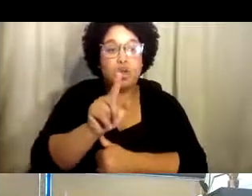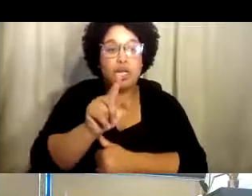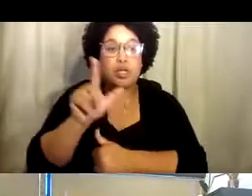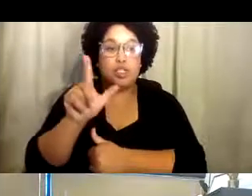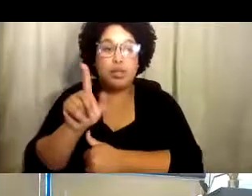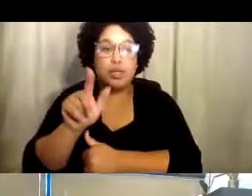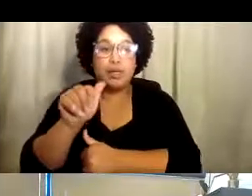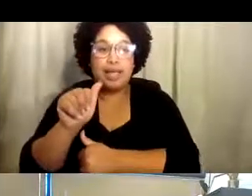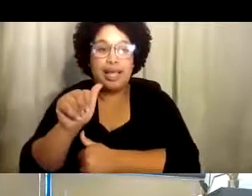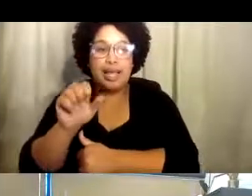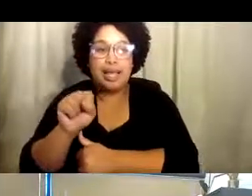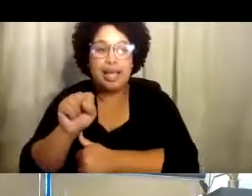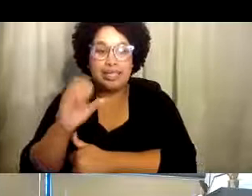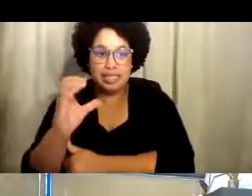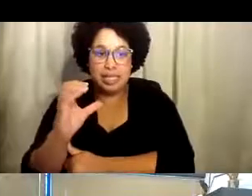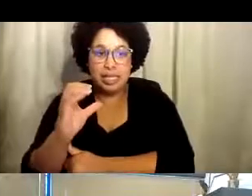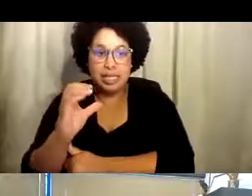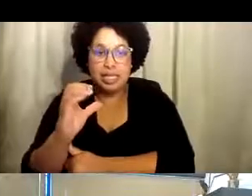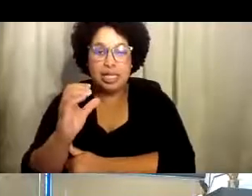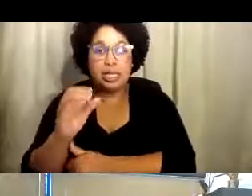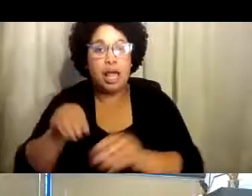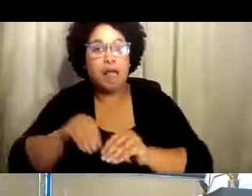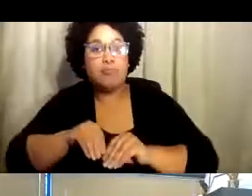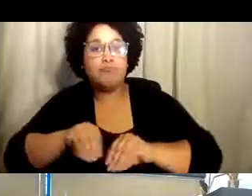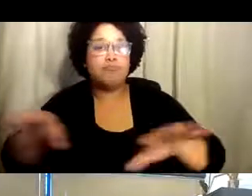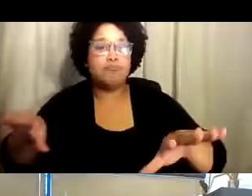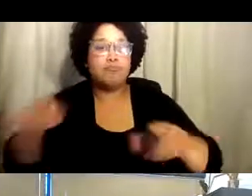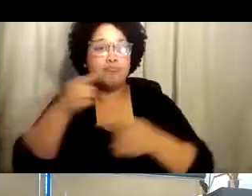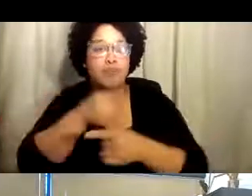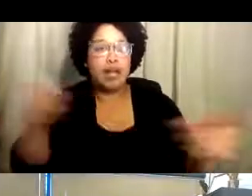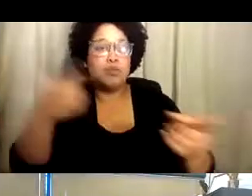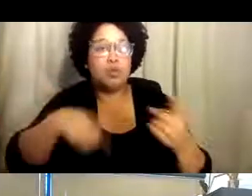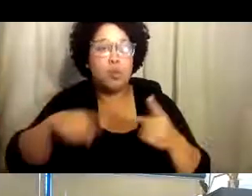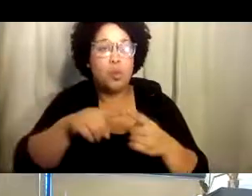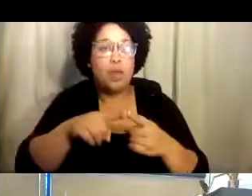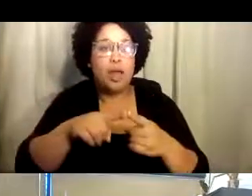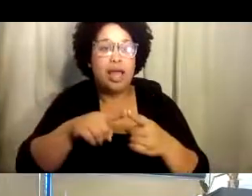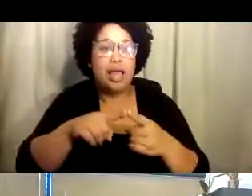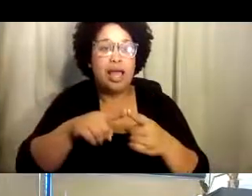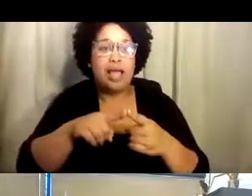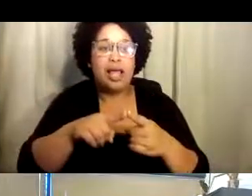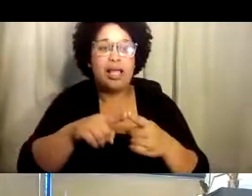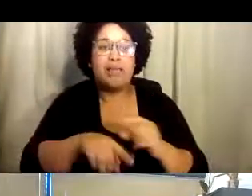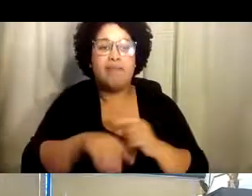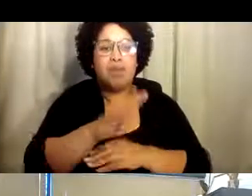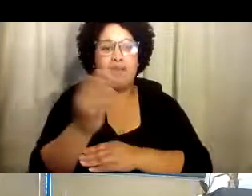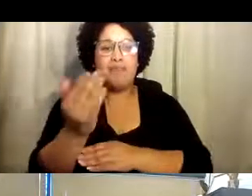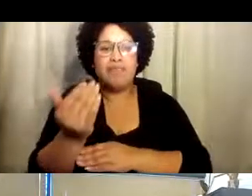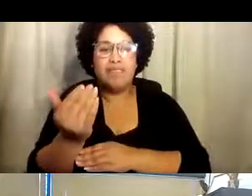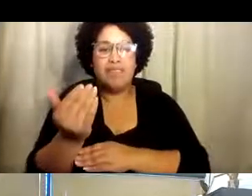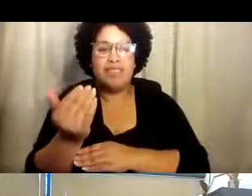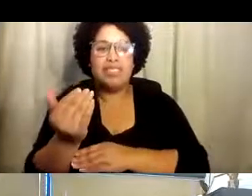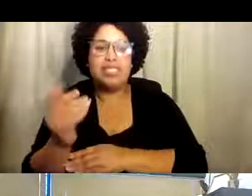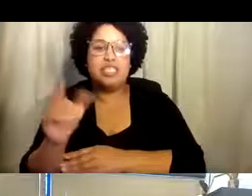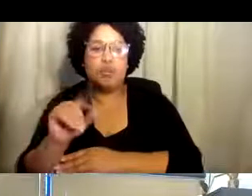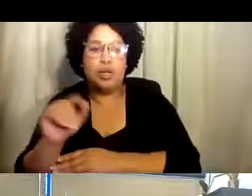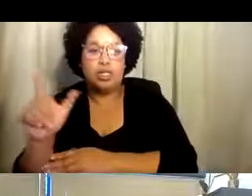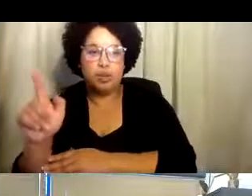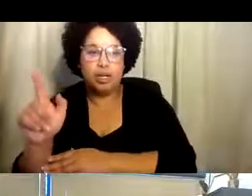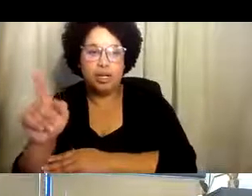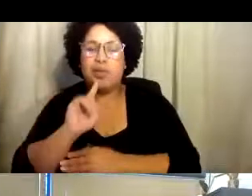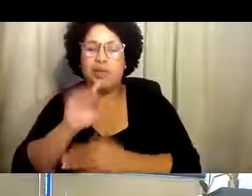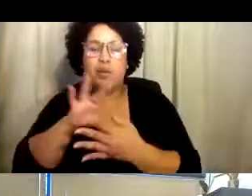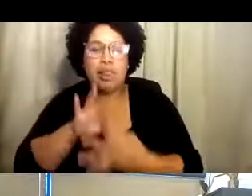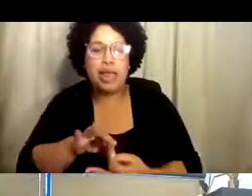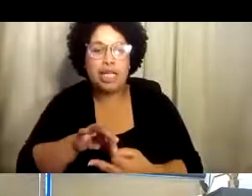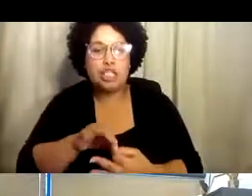21-21-ASC, lo cual se distribuyó el 15 de abril de 2021. Lo cual habla con respecto